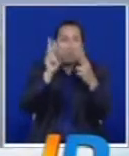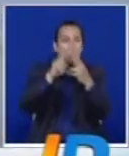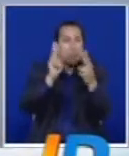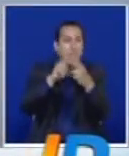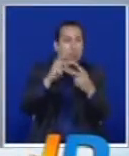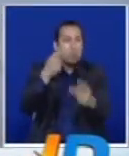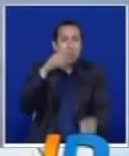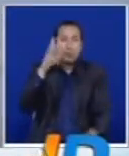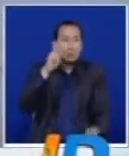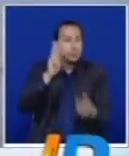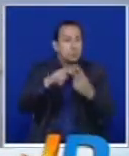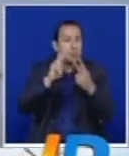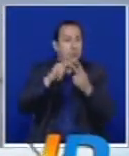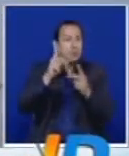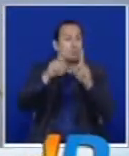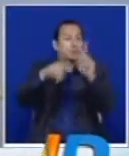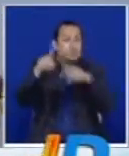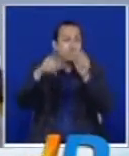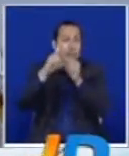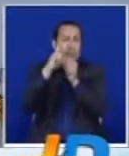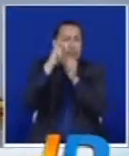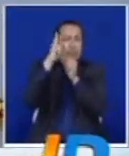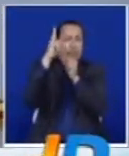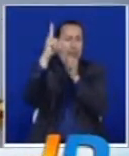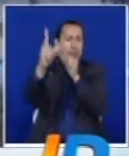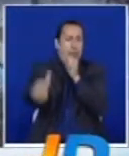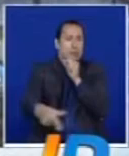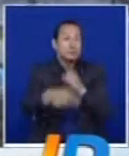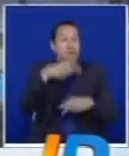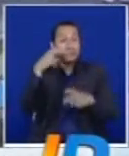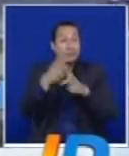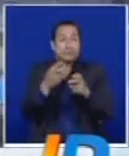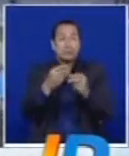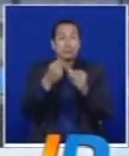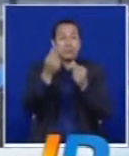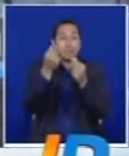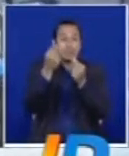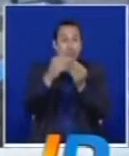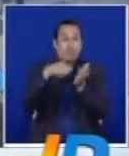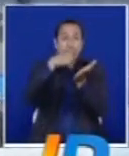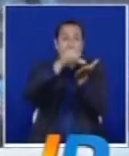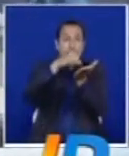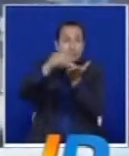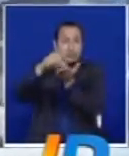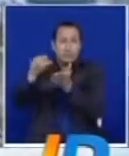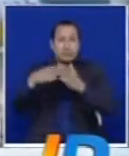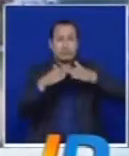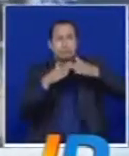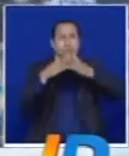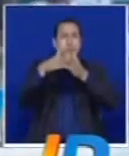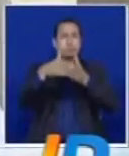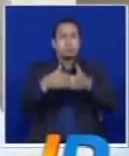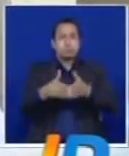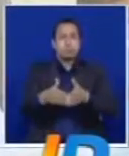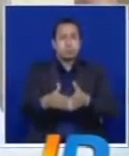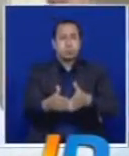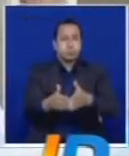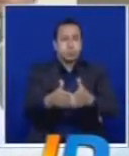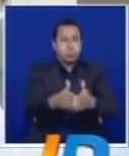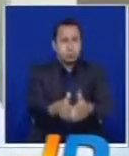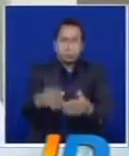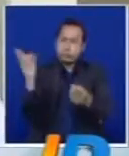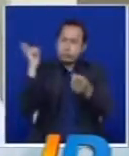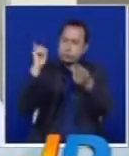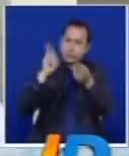desconocidos de Colombia. Los viajes fueron costosas travesías en las que fueron necesarios todos los medios de transporte. Para llegar a